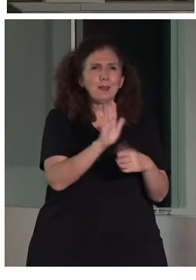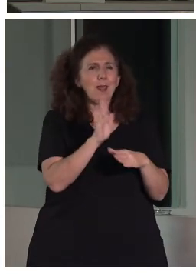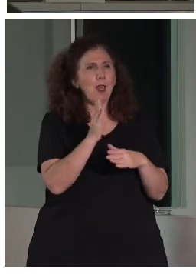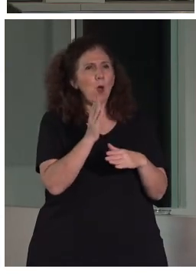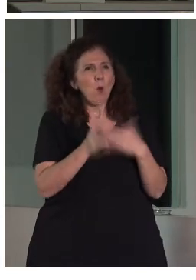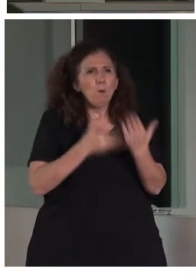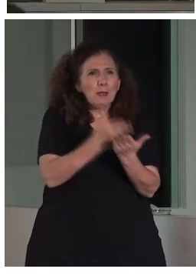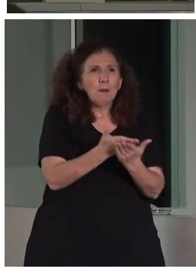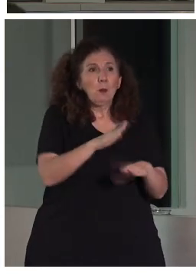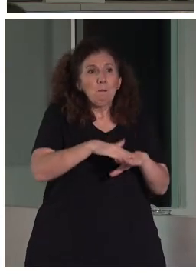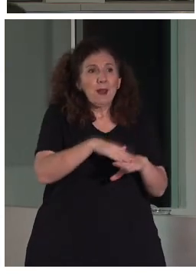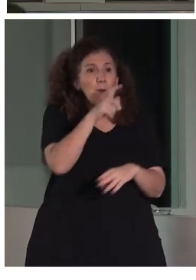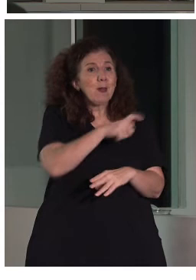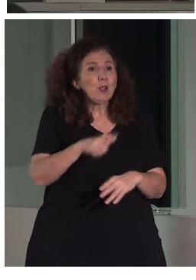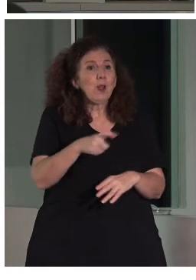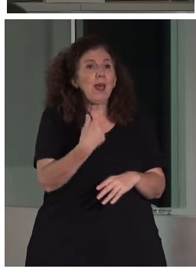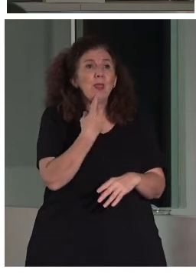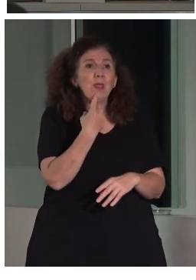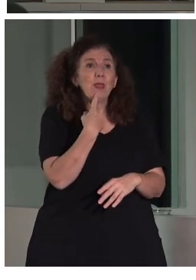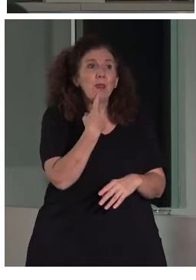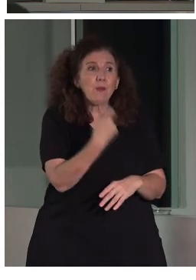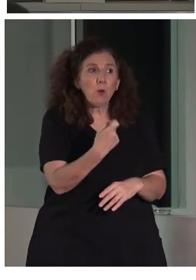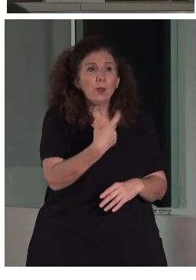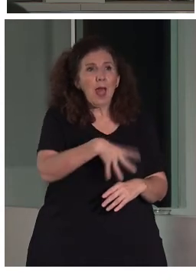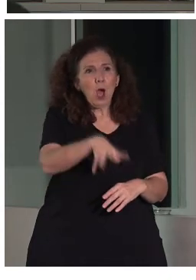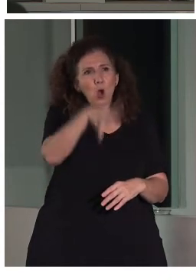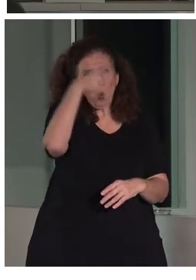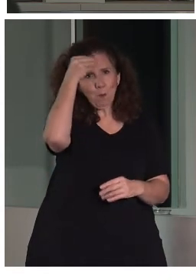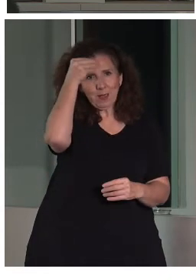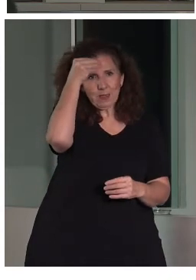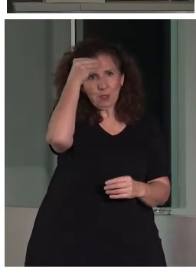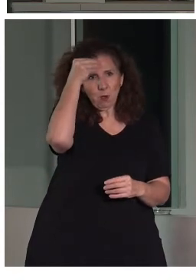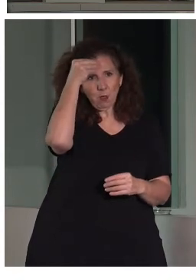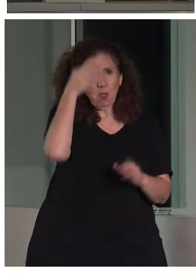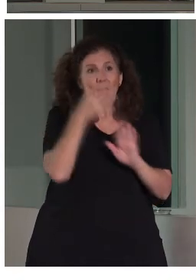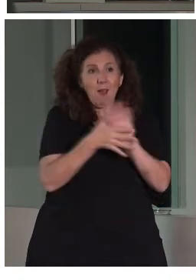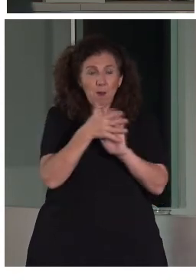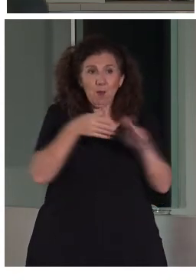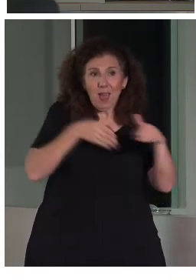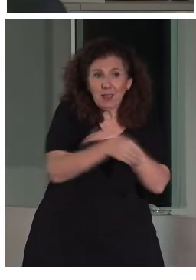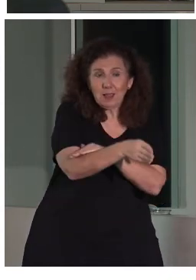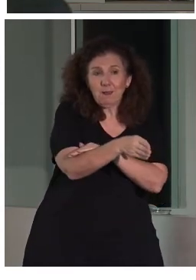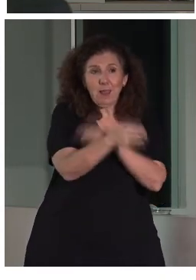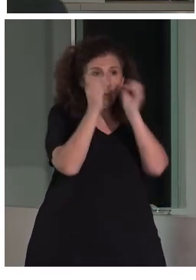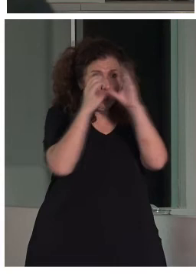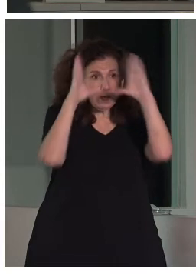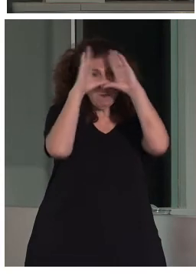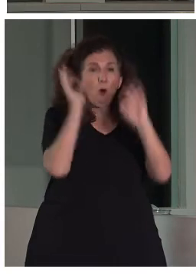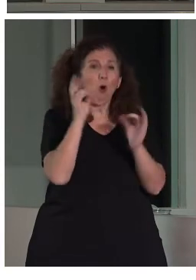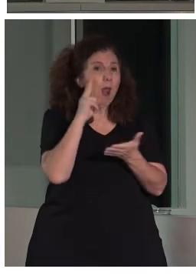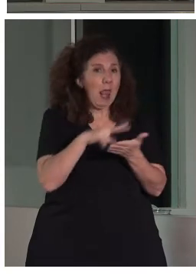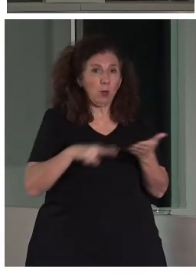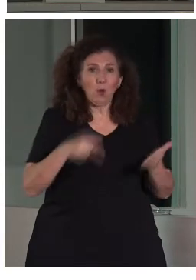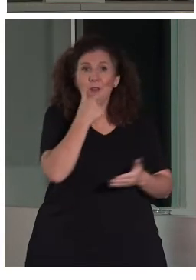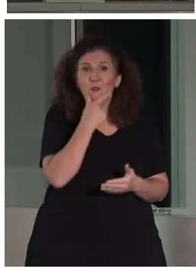personas con dificultades de comprensión. Es decir, cuando hablamos de accesibilidad cognitiva, cuando hablamos de lectura fácil, estamos centrándonos